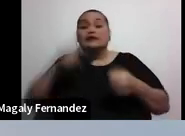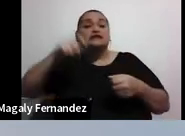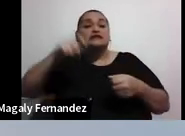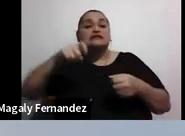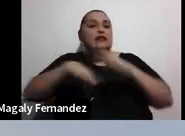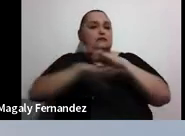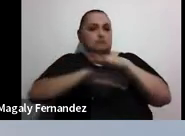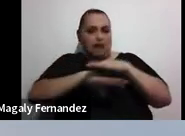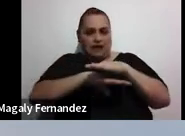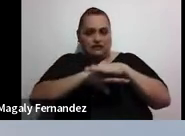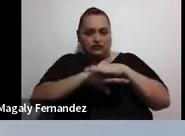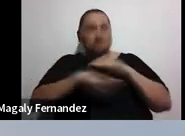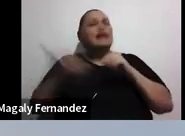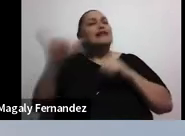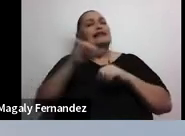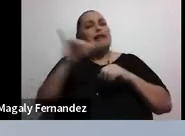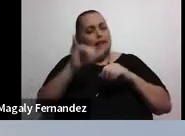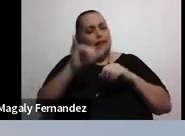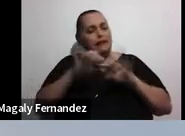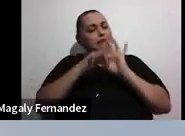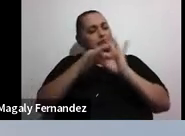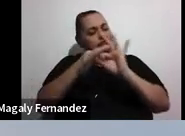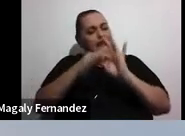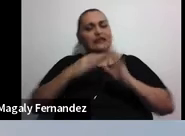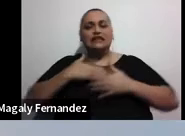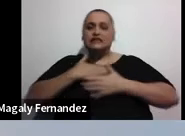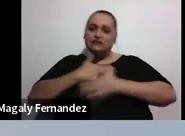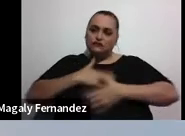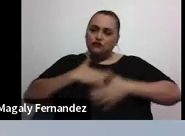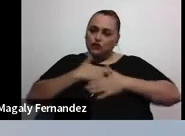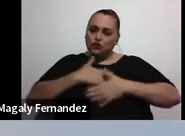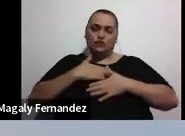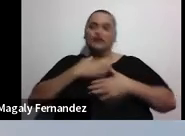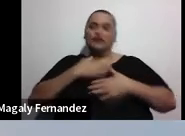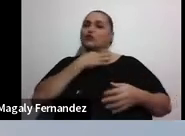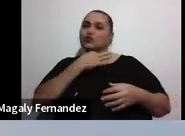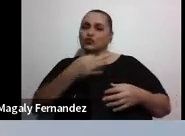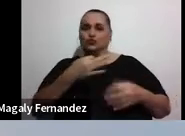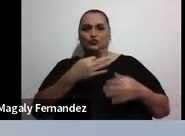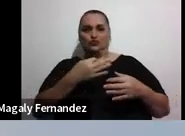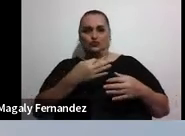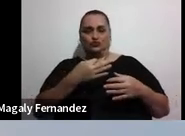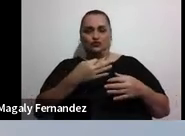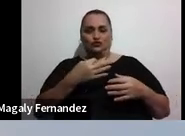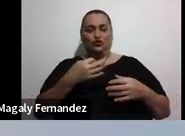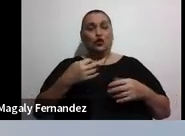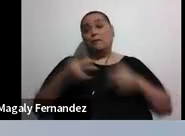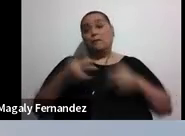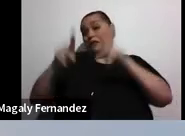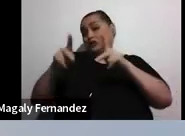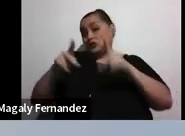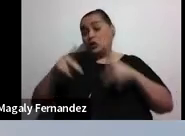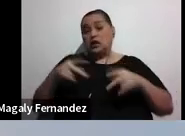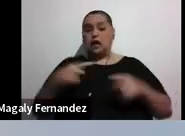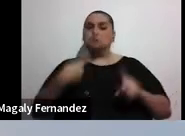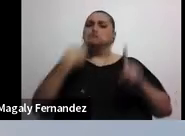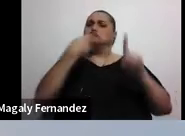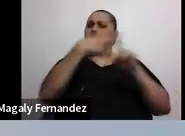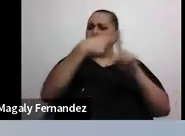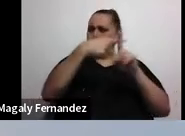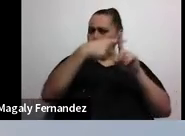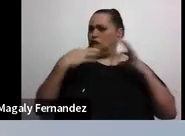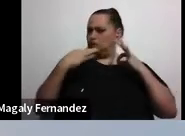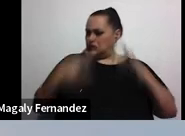sino también tiene que ver con el disfrute, el placer. Muchas personas pueden estar óptimas a nivel físico, puede ser que no estén